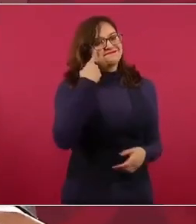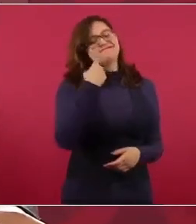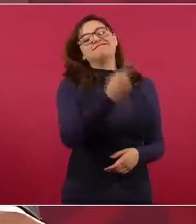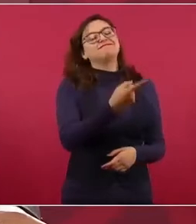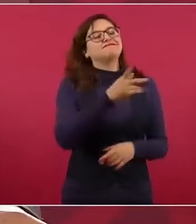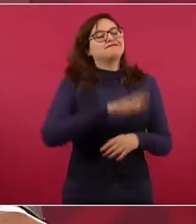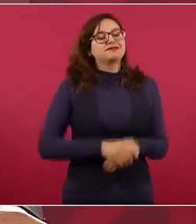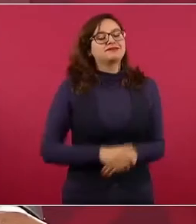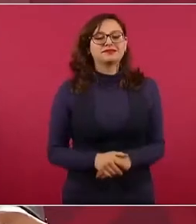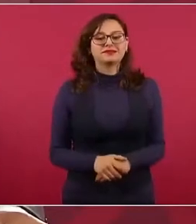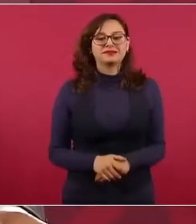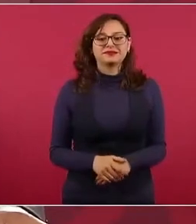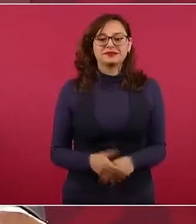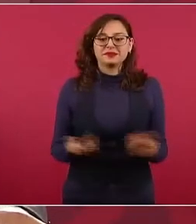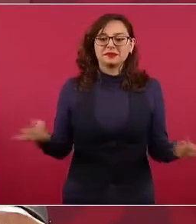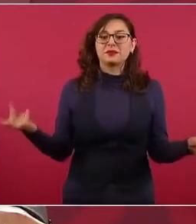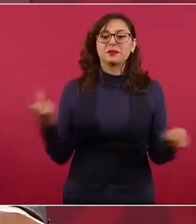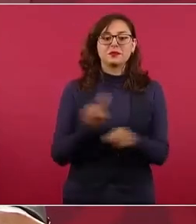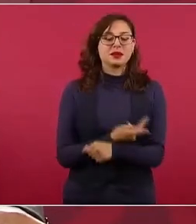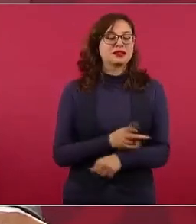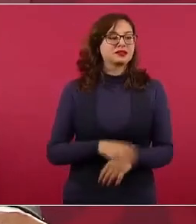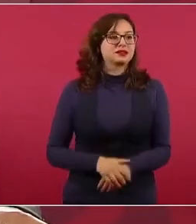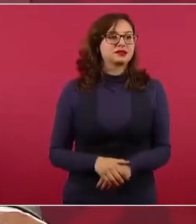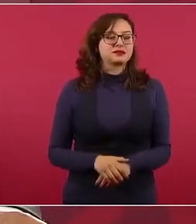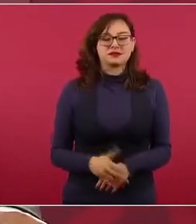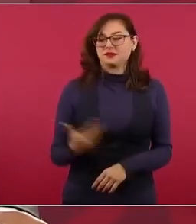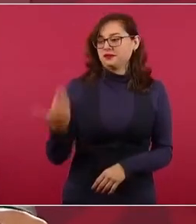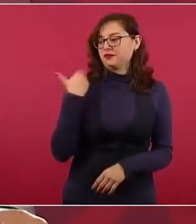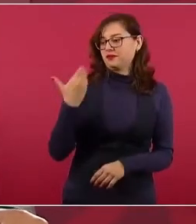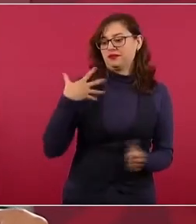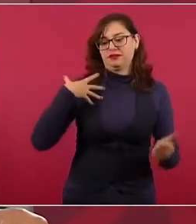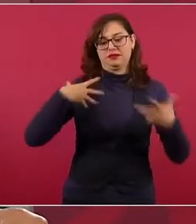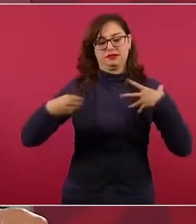recursos después de la pandemia como nunca